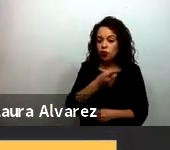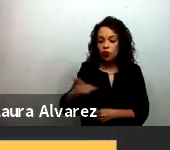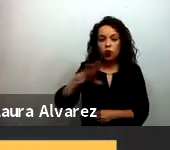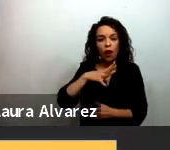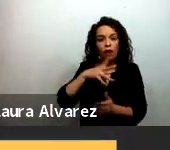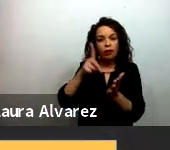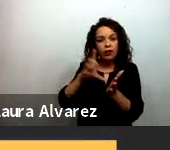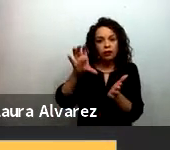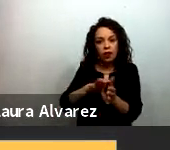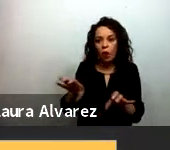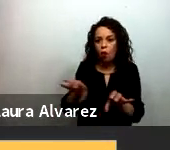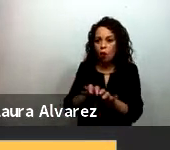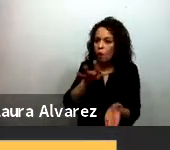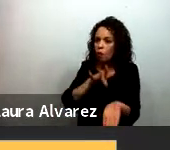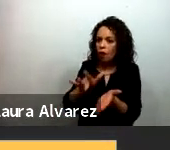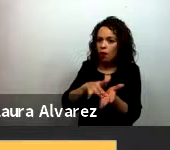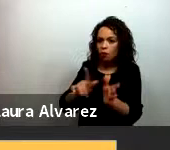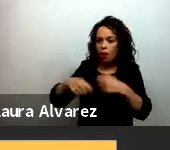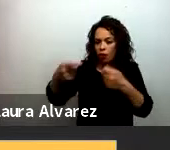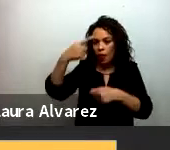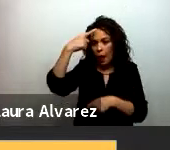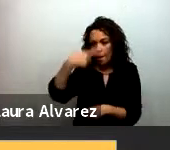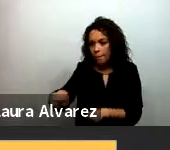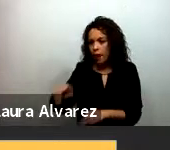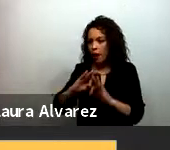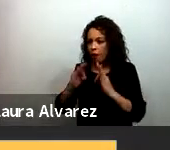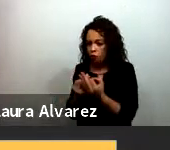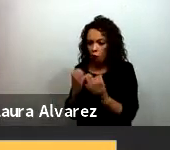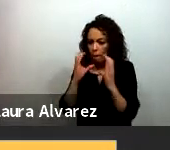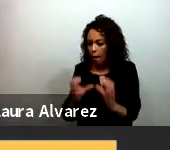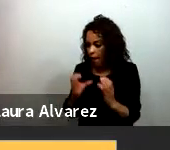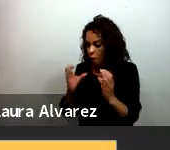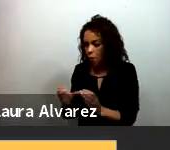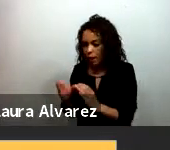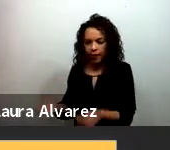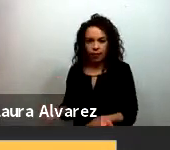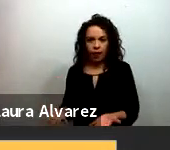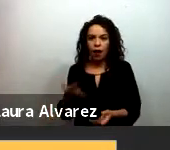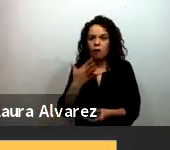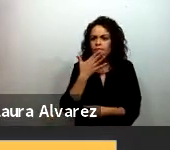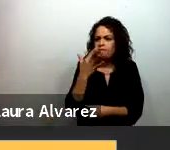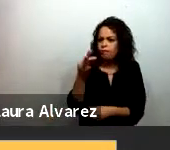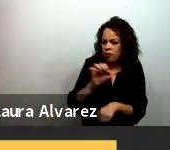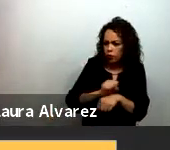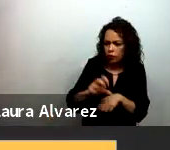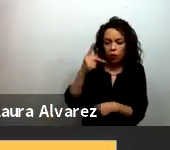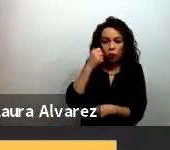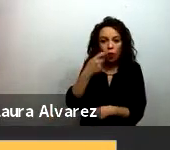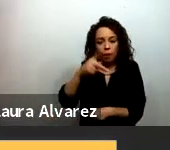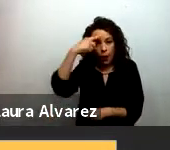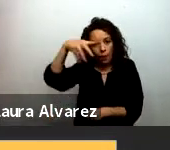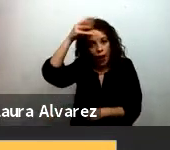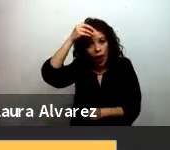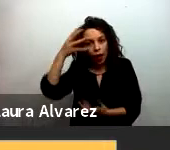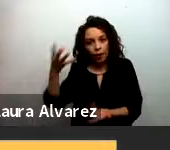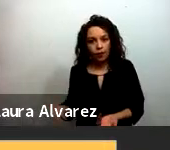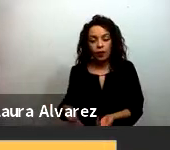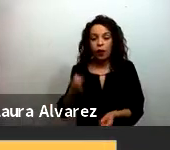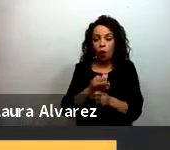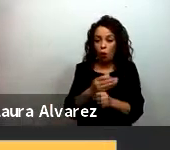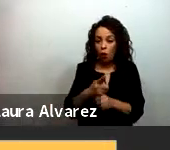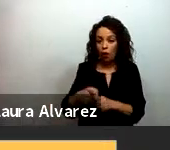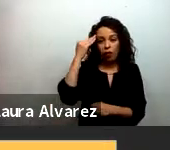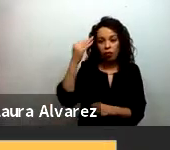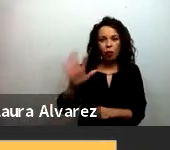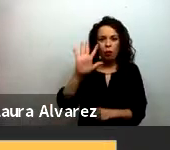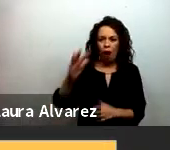sobre medidas básicas de cuidado? ¿cómo promovemos prácticas de crianza sensible y cariñosa en este estrés? ¿cómo ayudamos a las niñas y niños